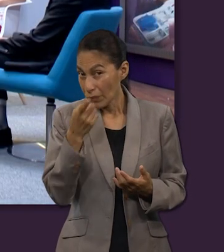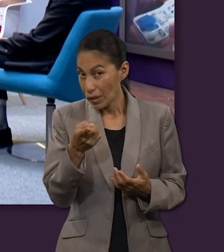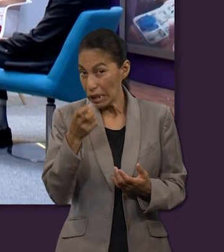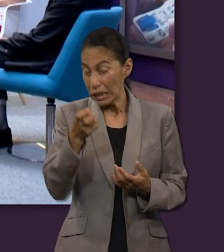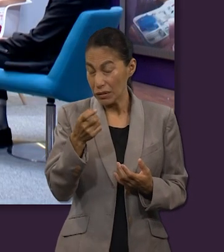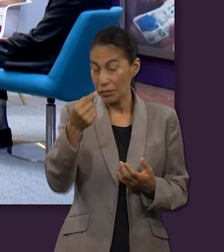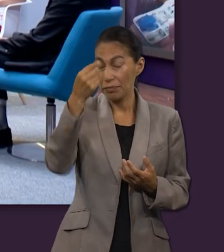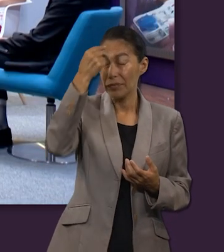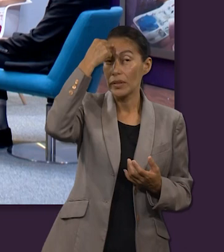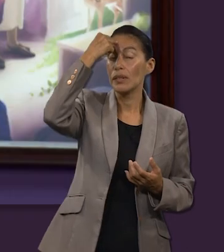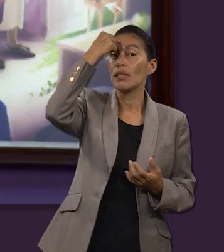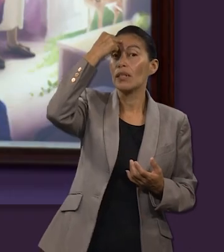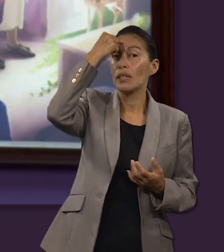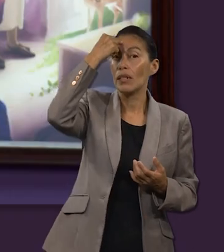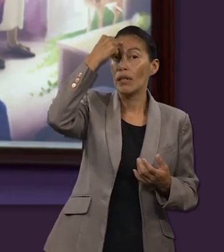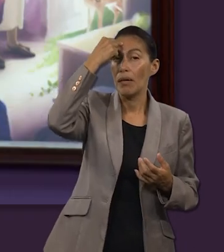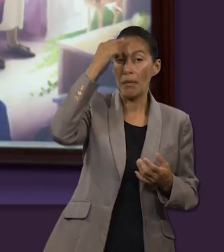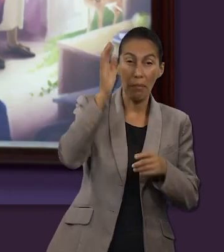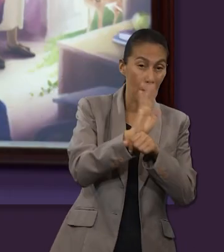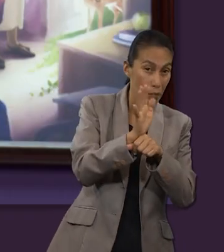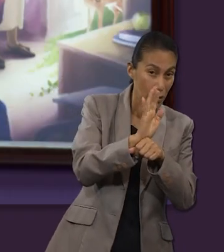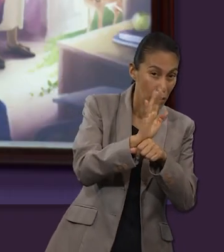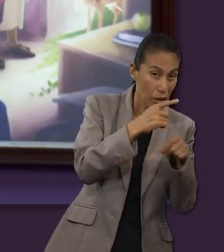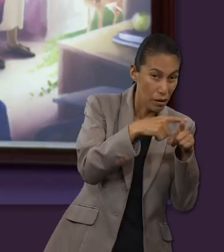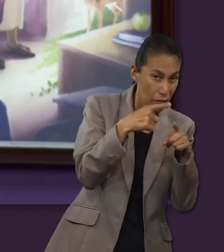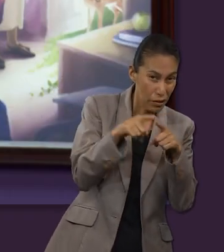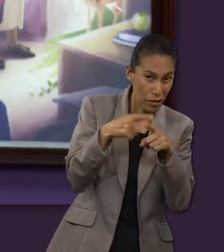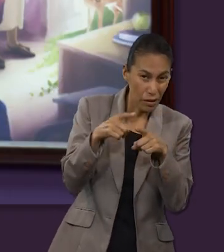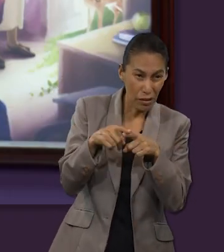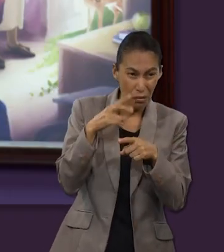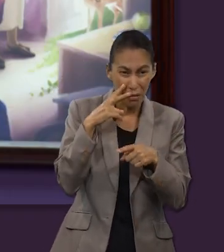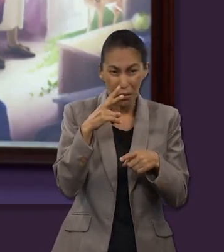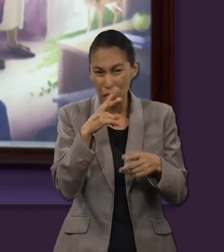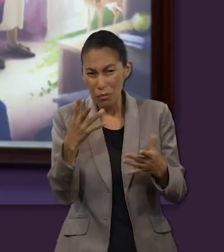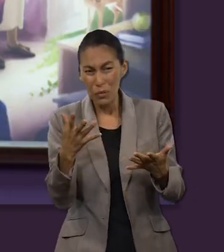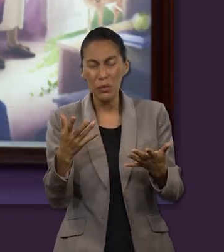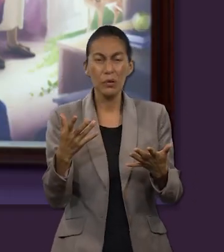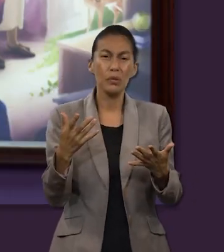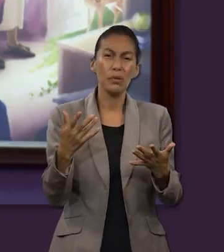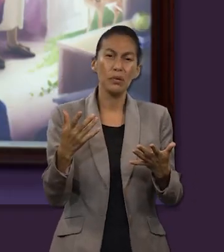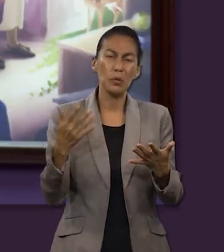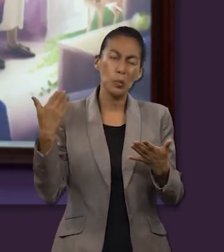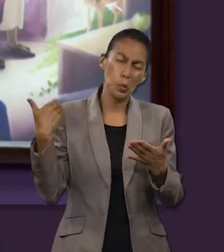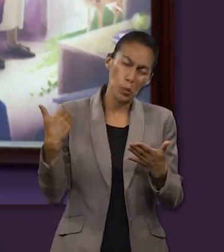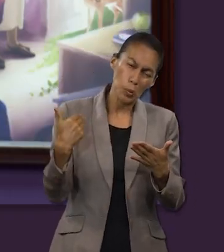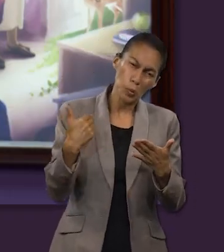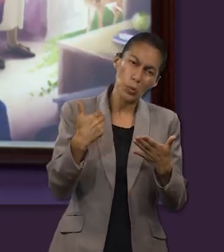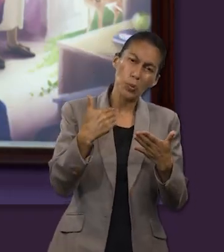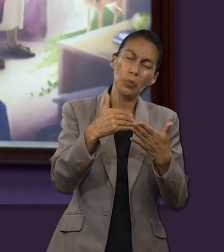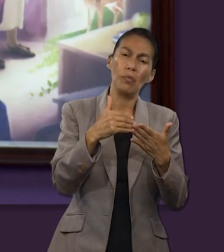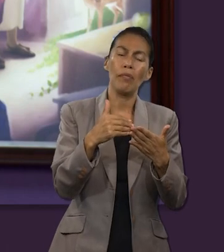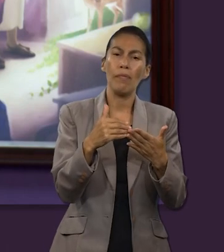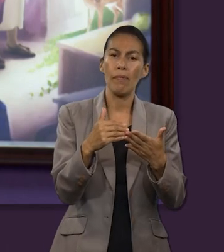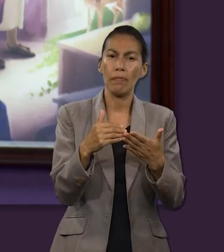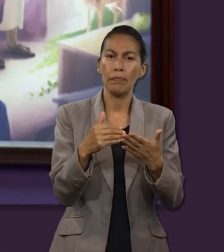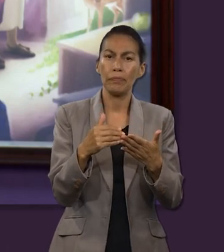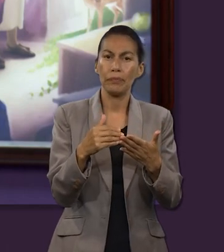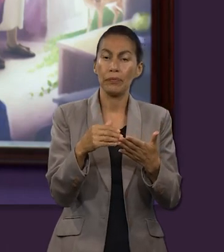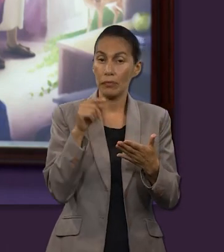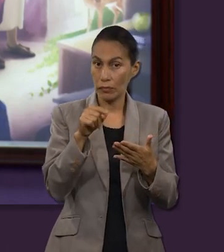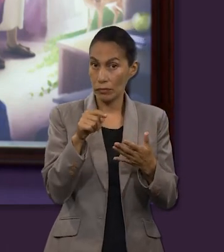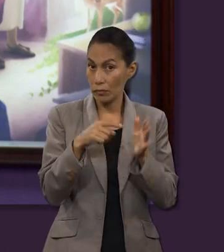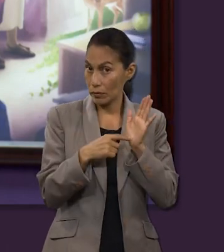Sí, ahora que mencionas eso, pueden venir a nuestras mentes distintas películas que se han presentado a lo largo de la historia y otras